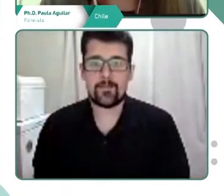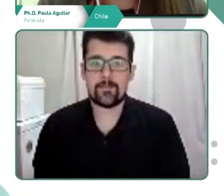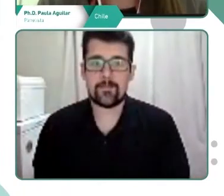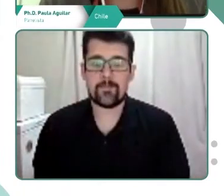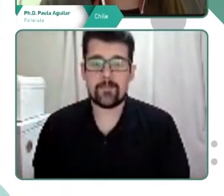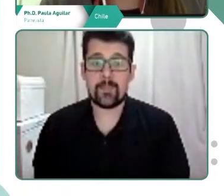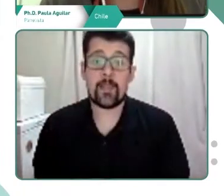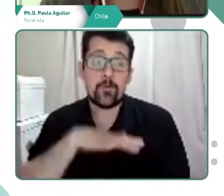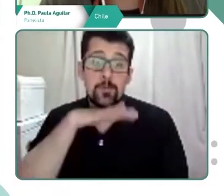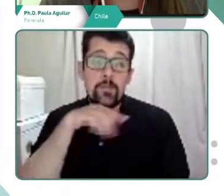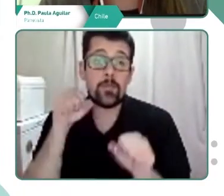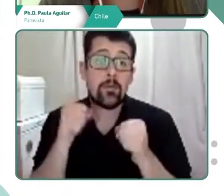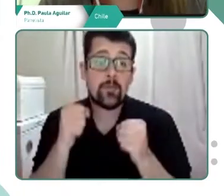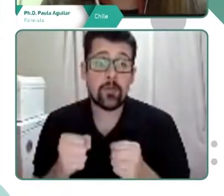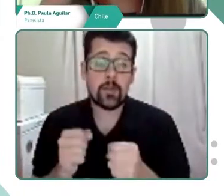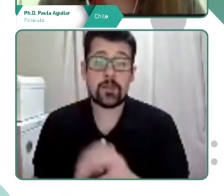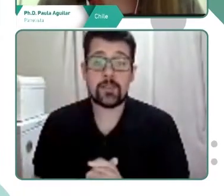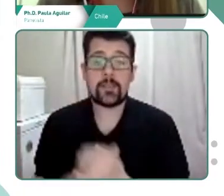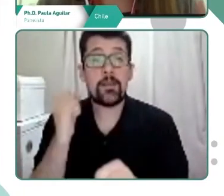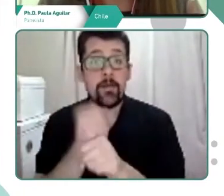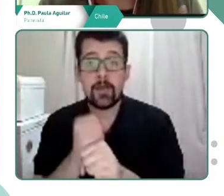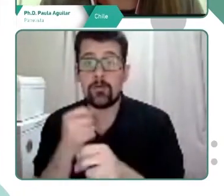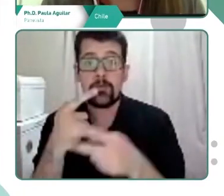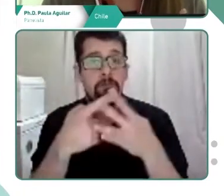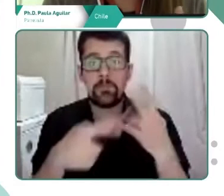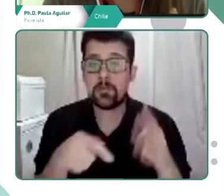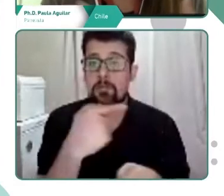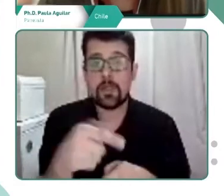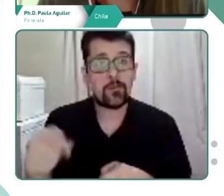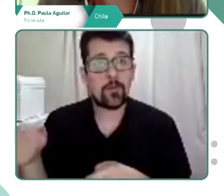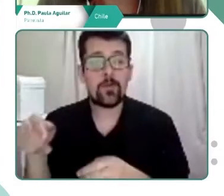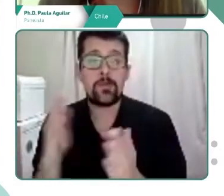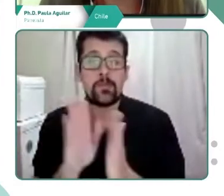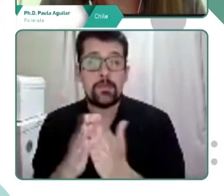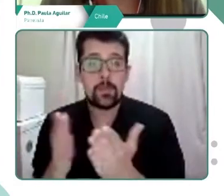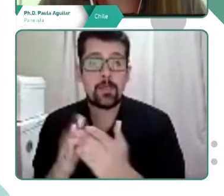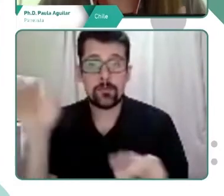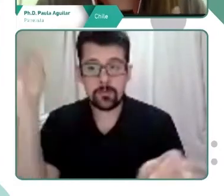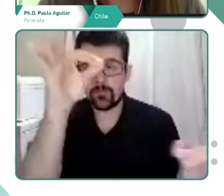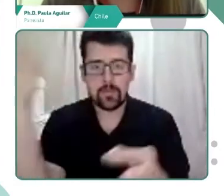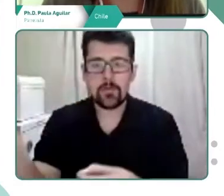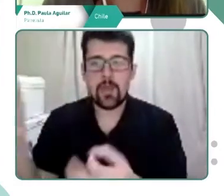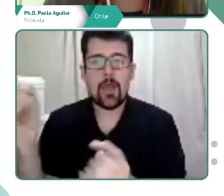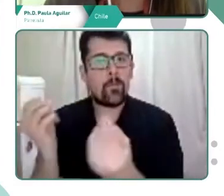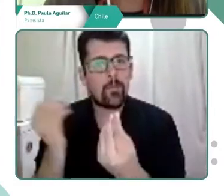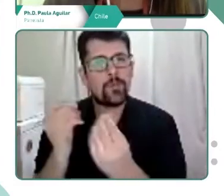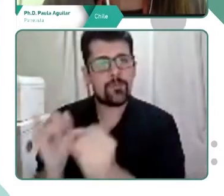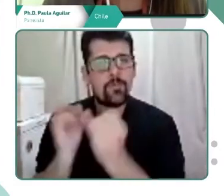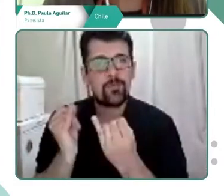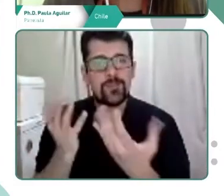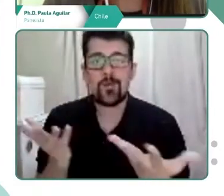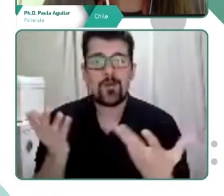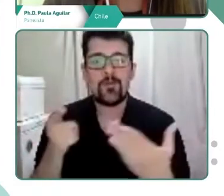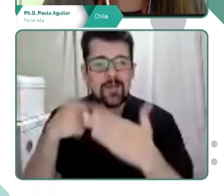que hemos utilizado para trabajar con estos textos que nos entregar un montón de información. Pero bueno, ¿y cómo accedemos a eso? Entonces,